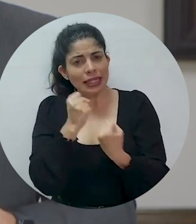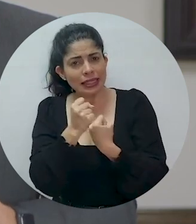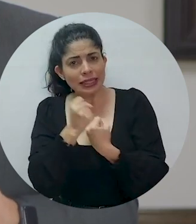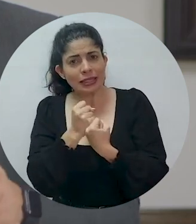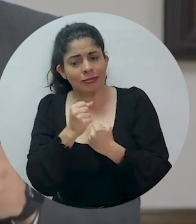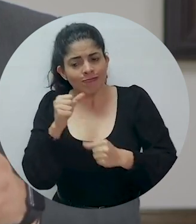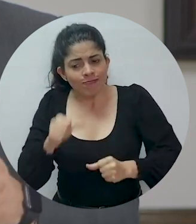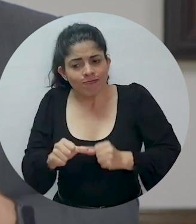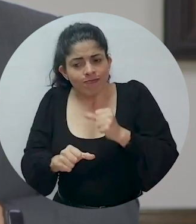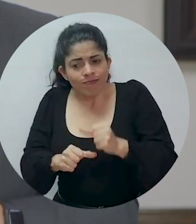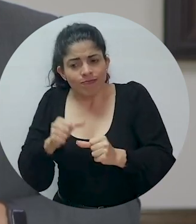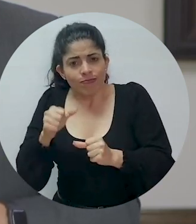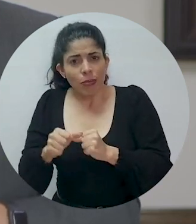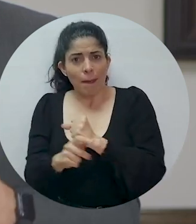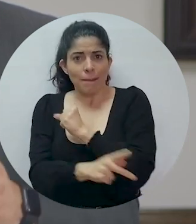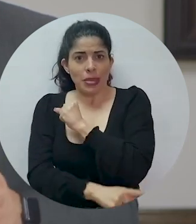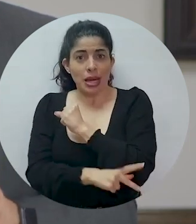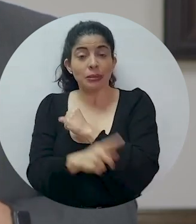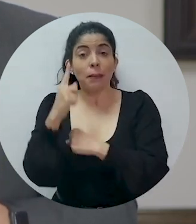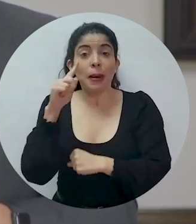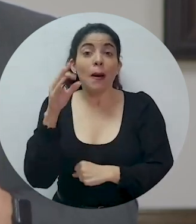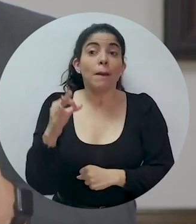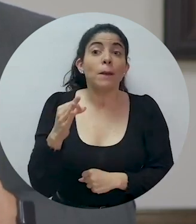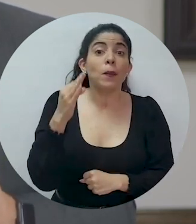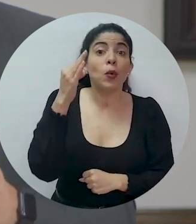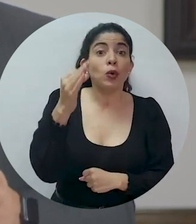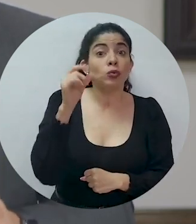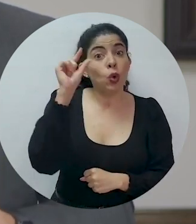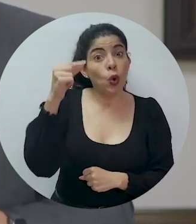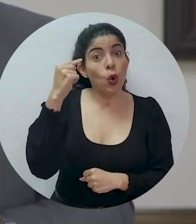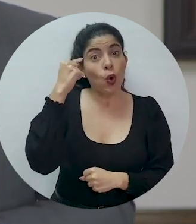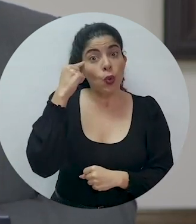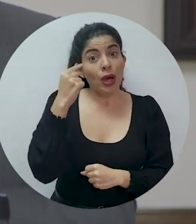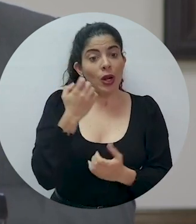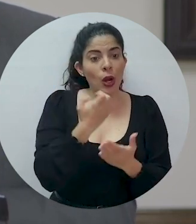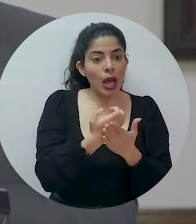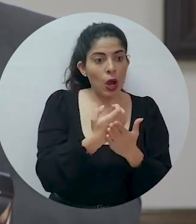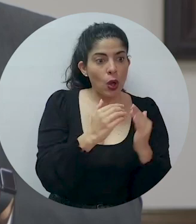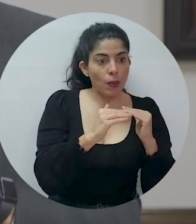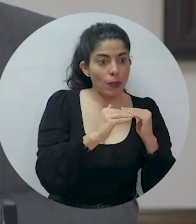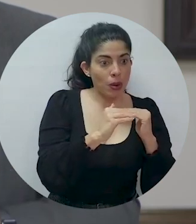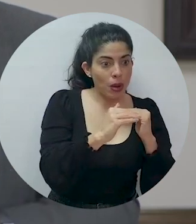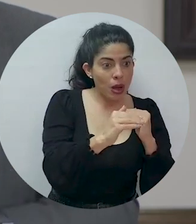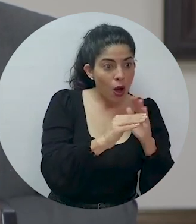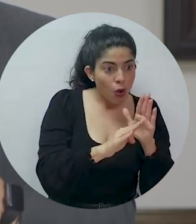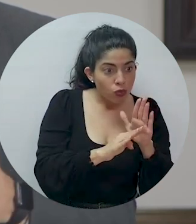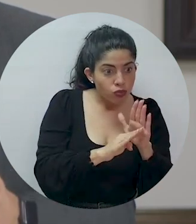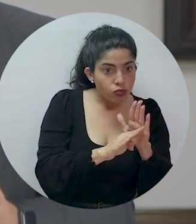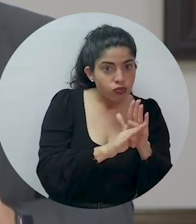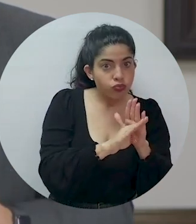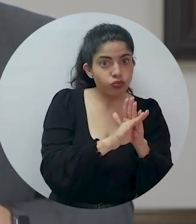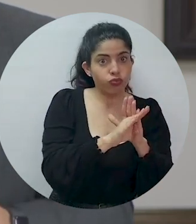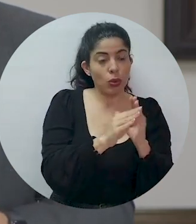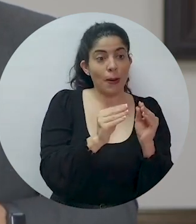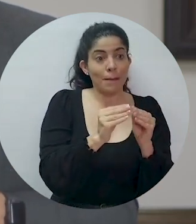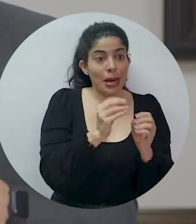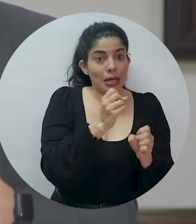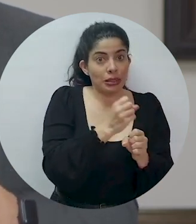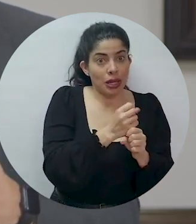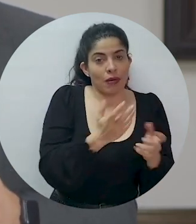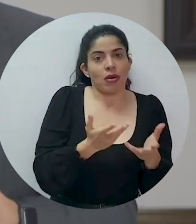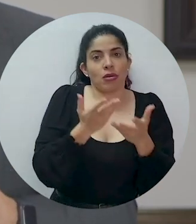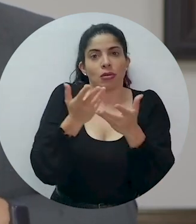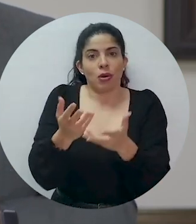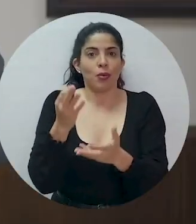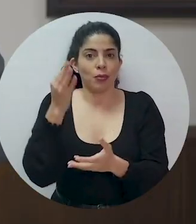adelante el país y para dejarle al próximo gobierno una economía estable, en crecimiento y